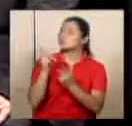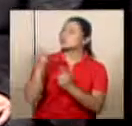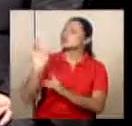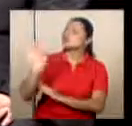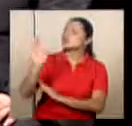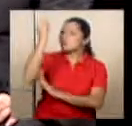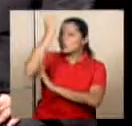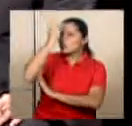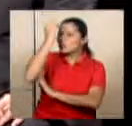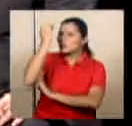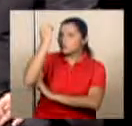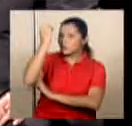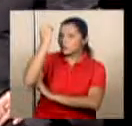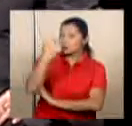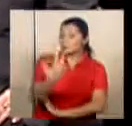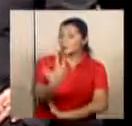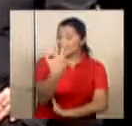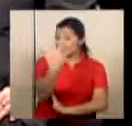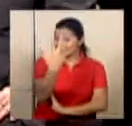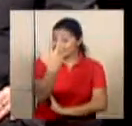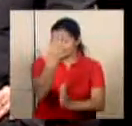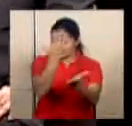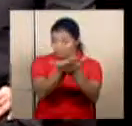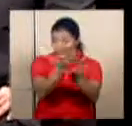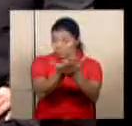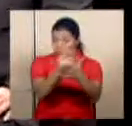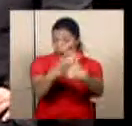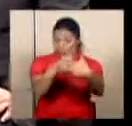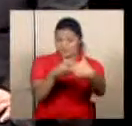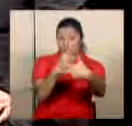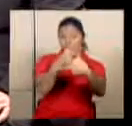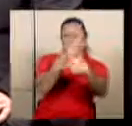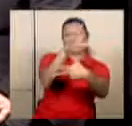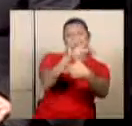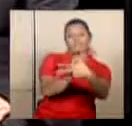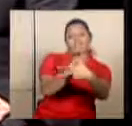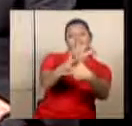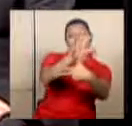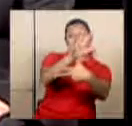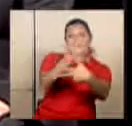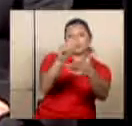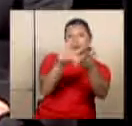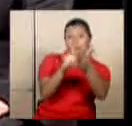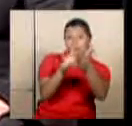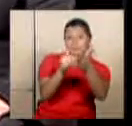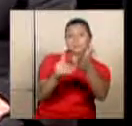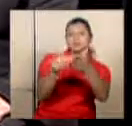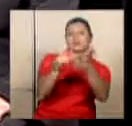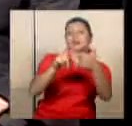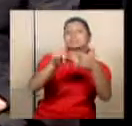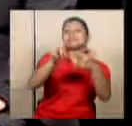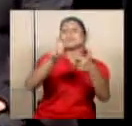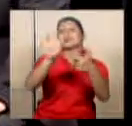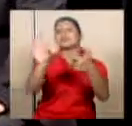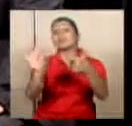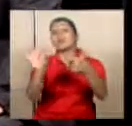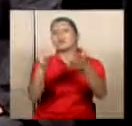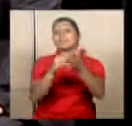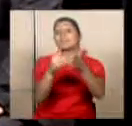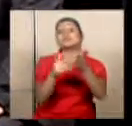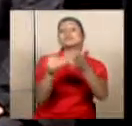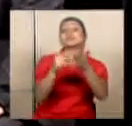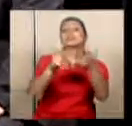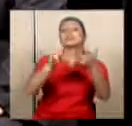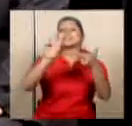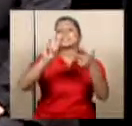que tres dictámenes que se habían aprobado, uno por recortes por 300 mil millones, otro por 129 mil millones y el último